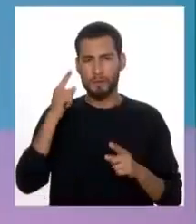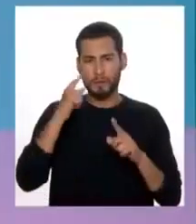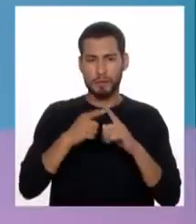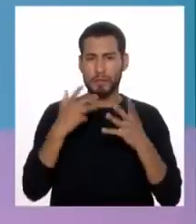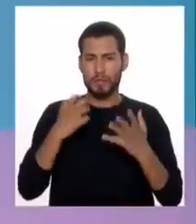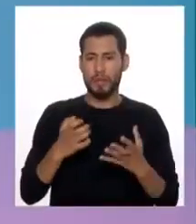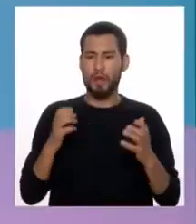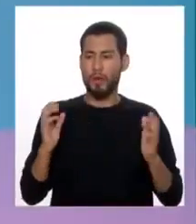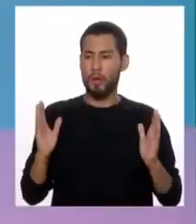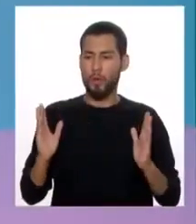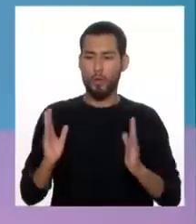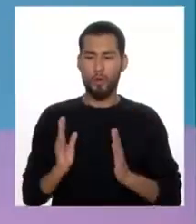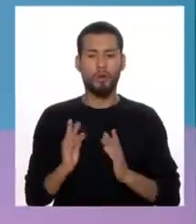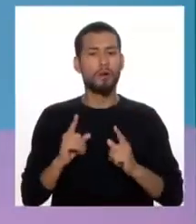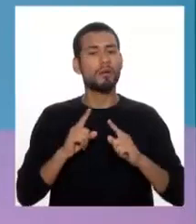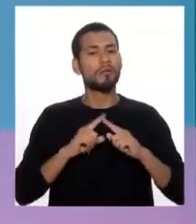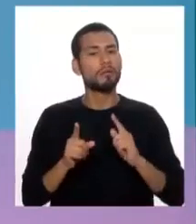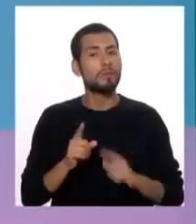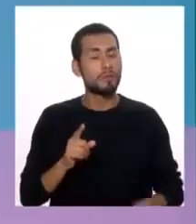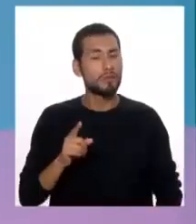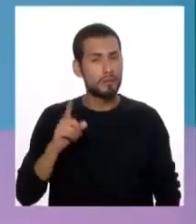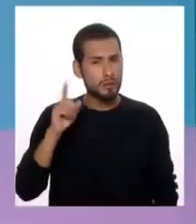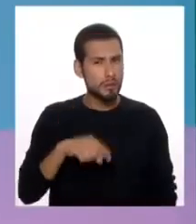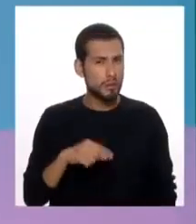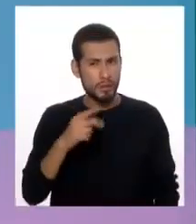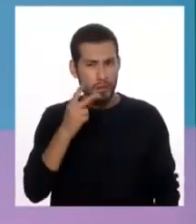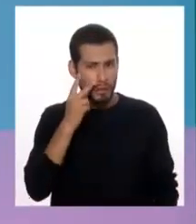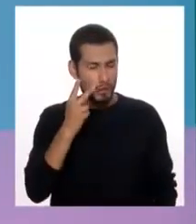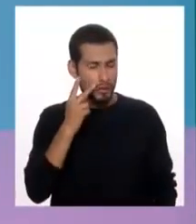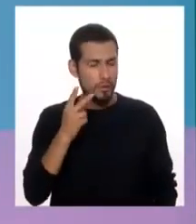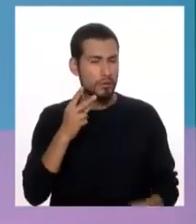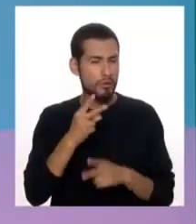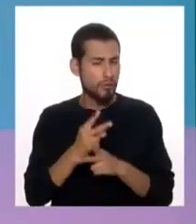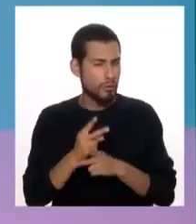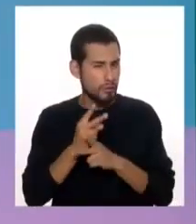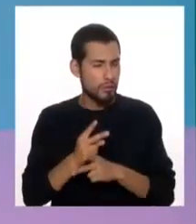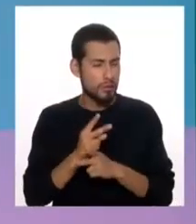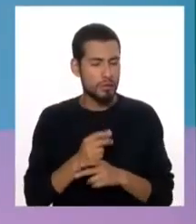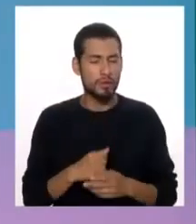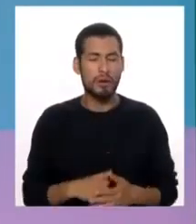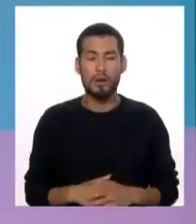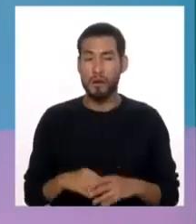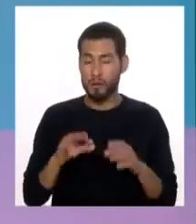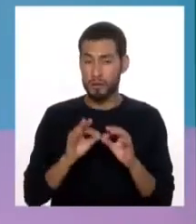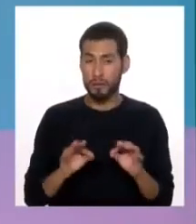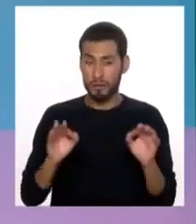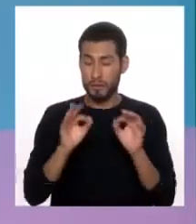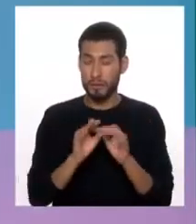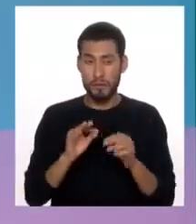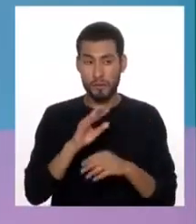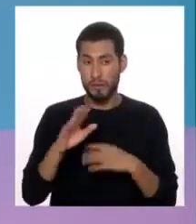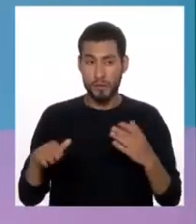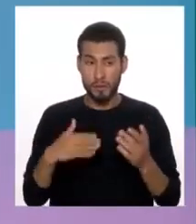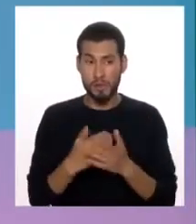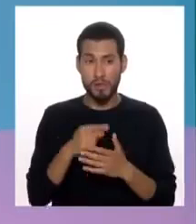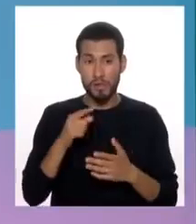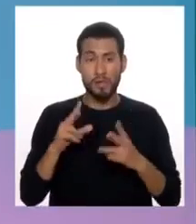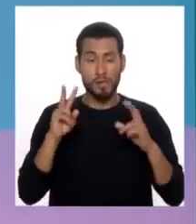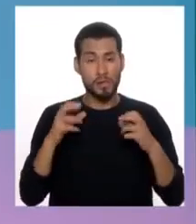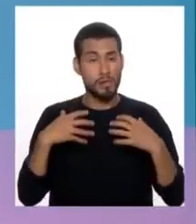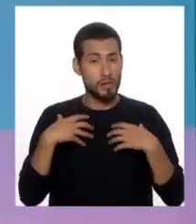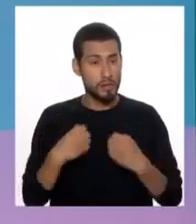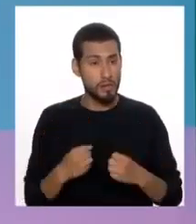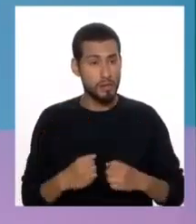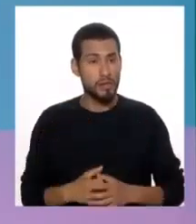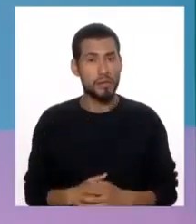bajar de peso. Pero hay que observar con cuidado. Y un punto importante es de que, como en todo el campo de la salud,